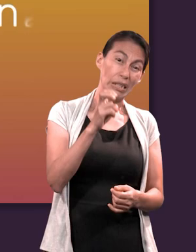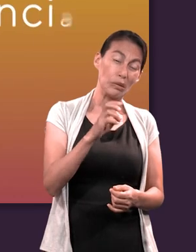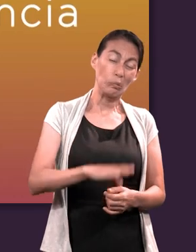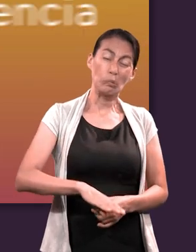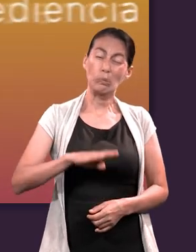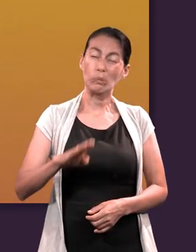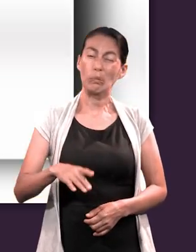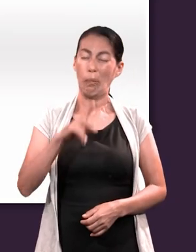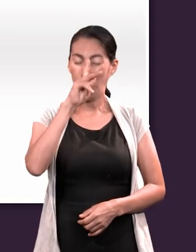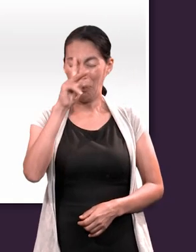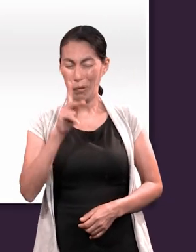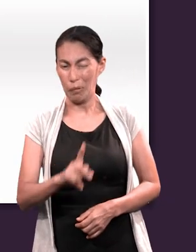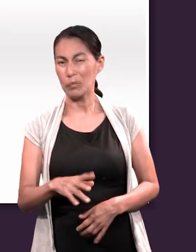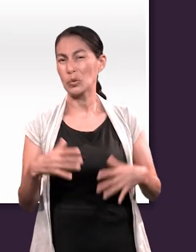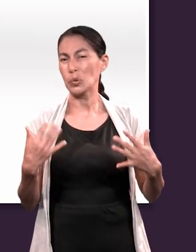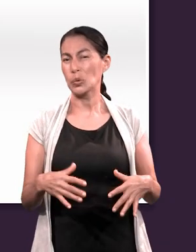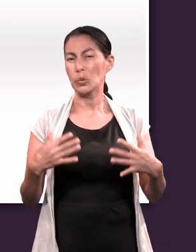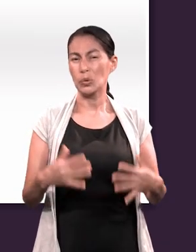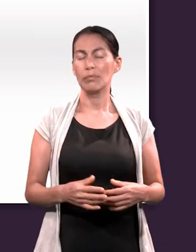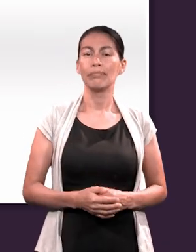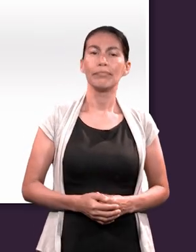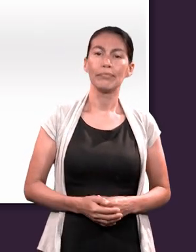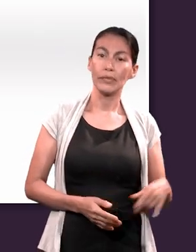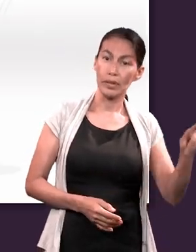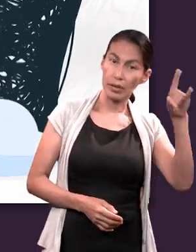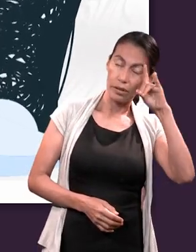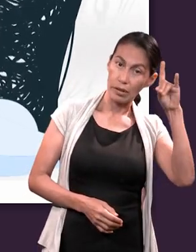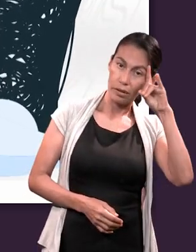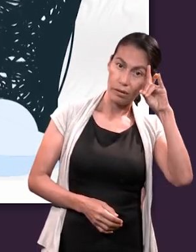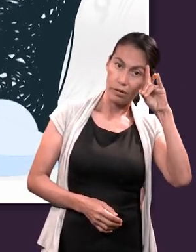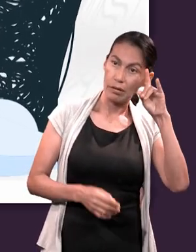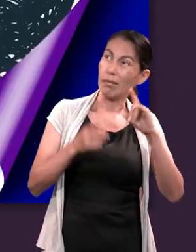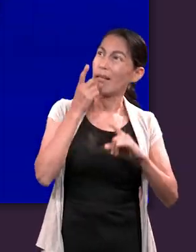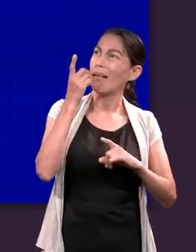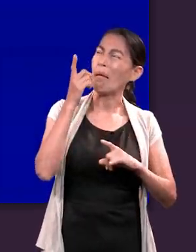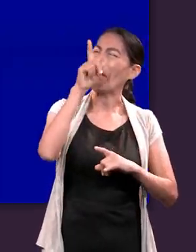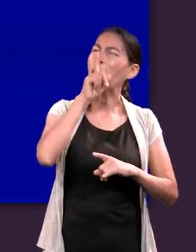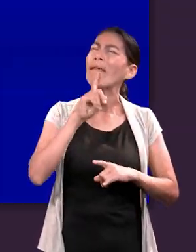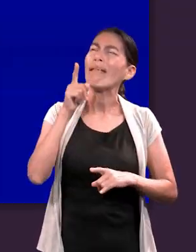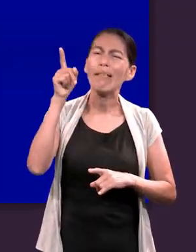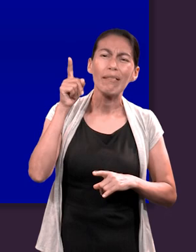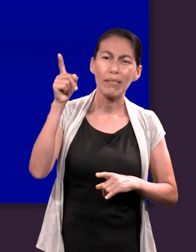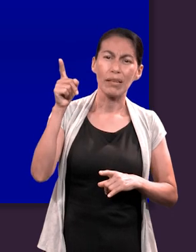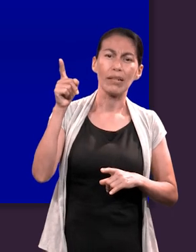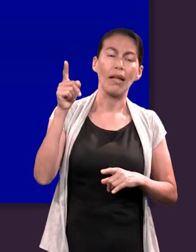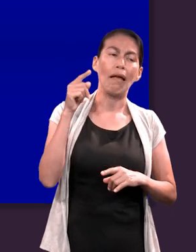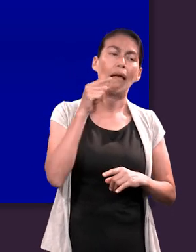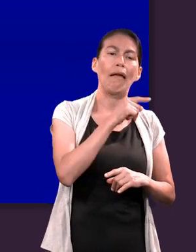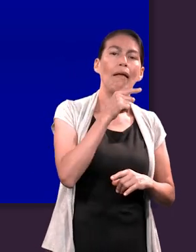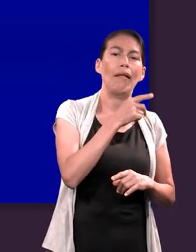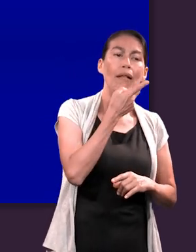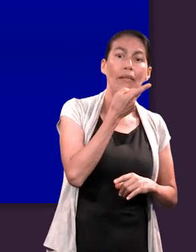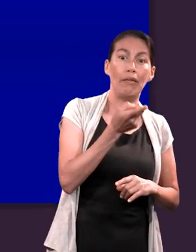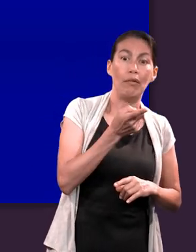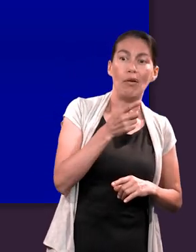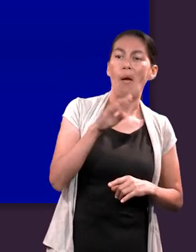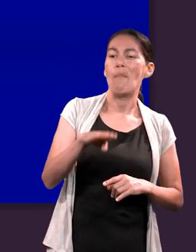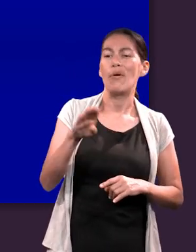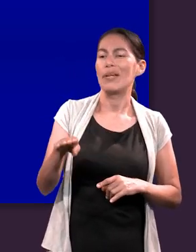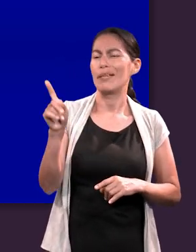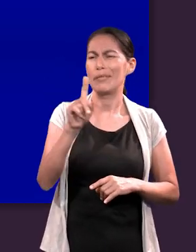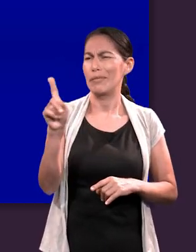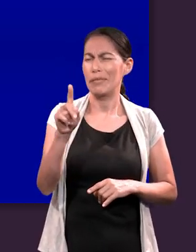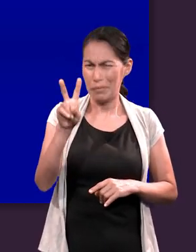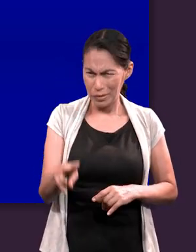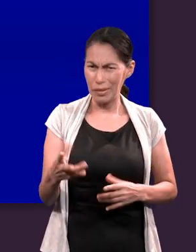desobediencia terminaría en devastación y tragedia, la muerte. Satanás contradijo a Dios al afirmar,